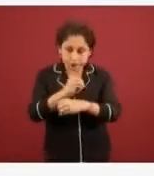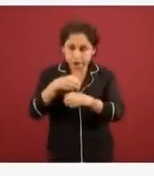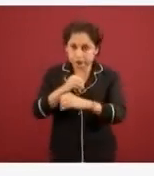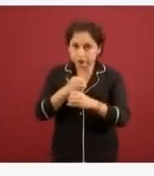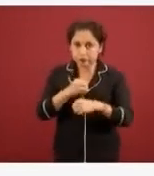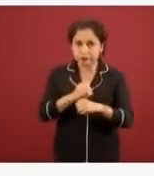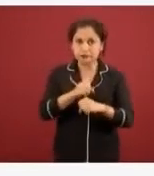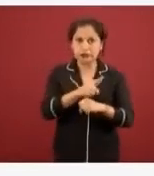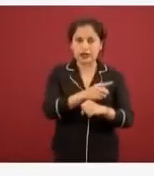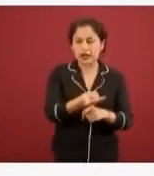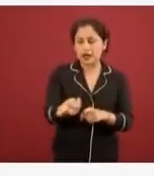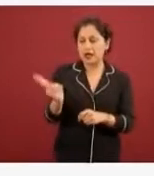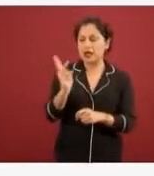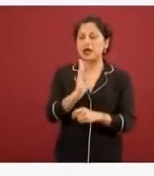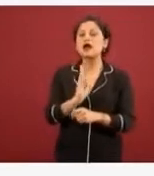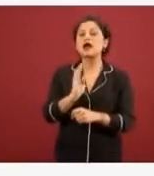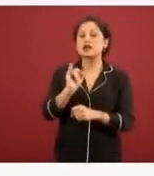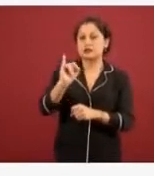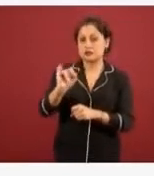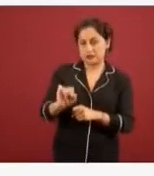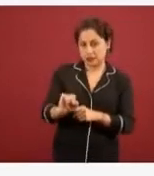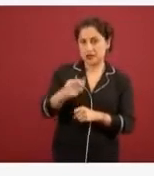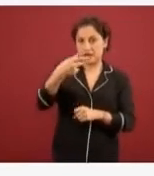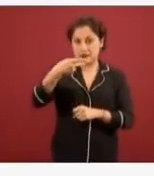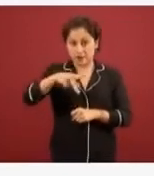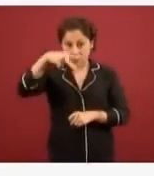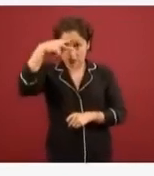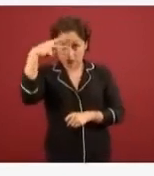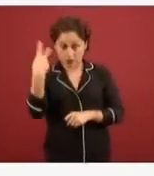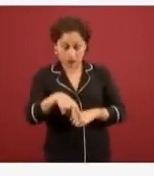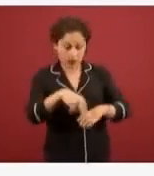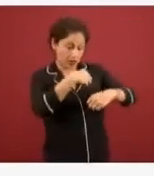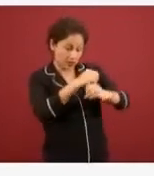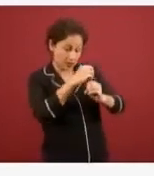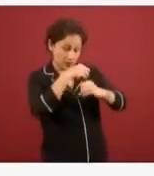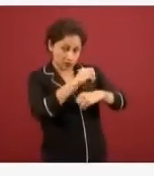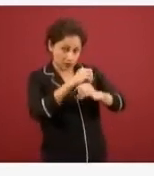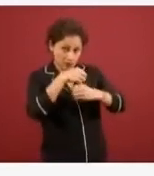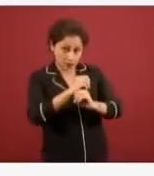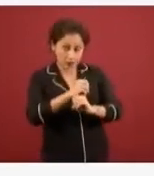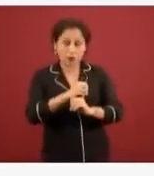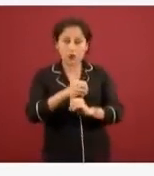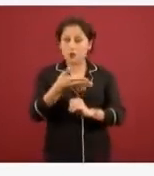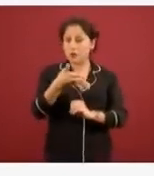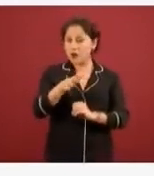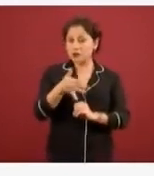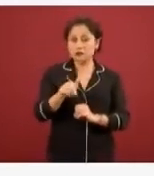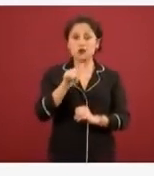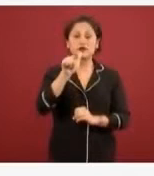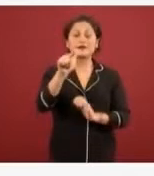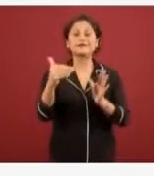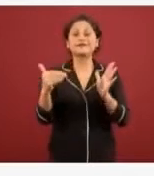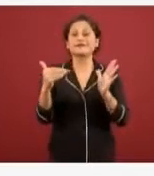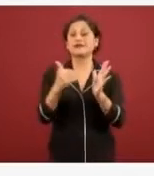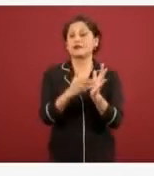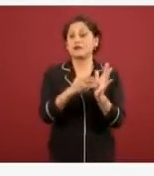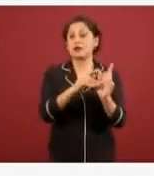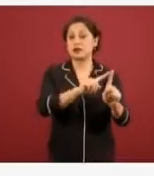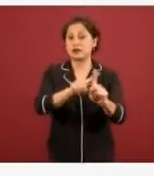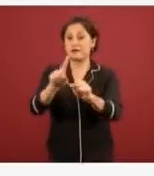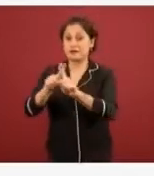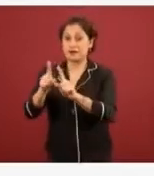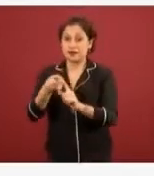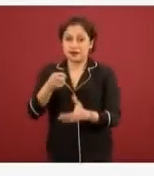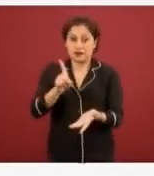resultaron positivas. En México se han procesado válidamente casi 17 mil muestras de laboratorio en el